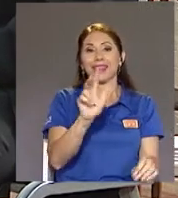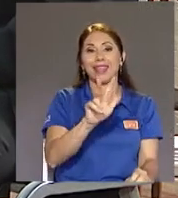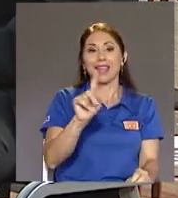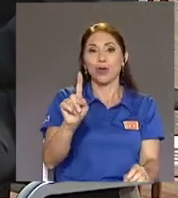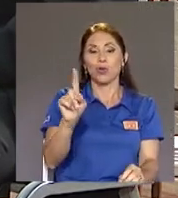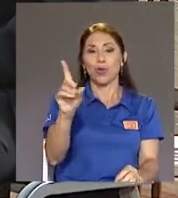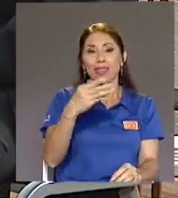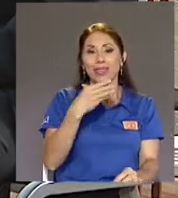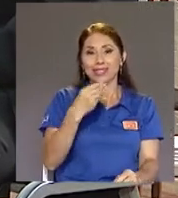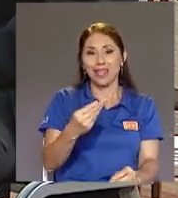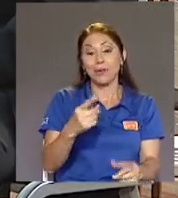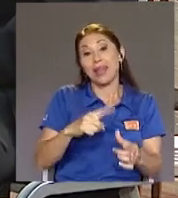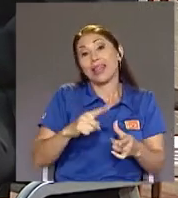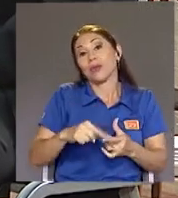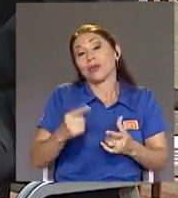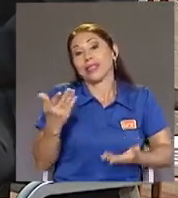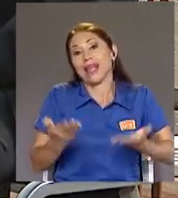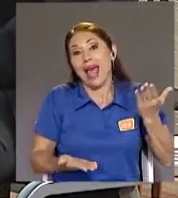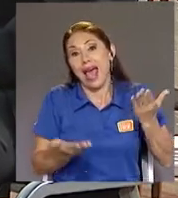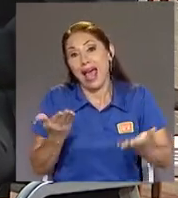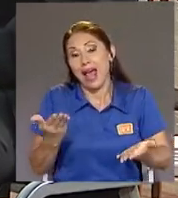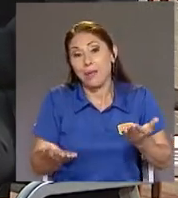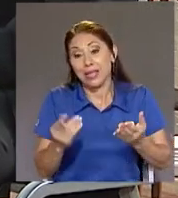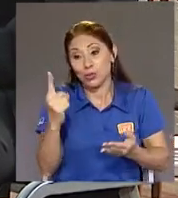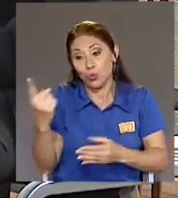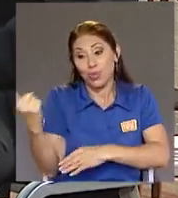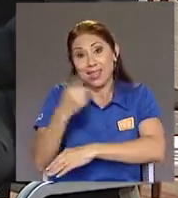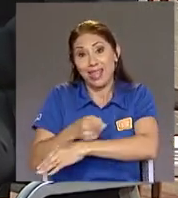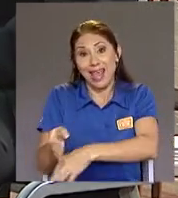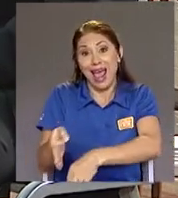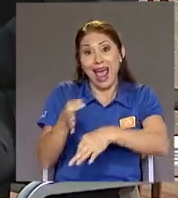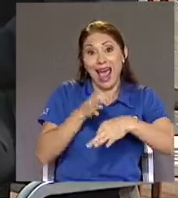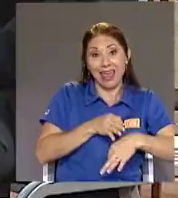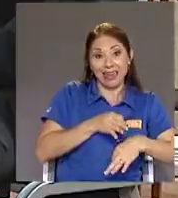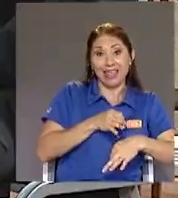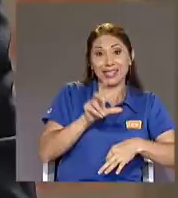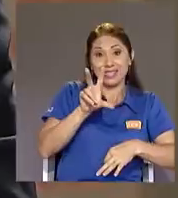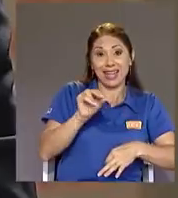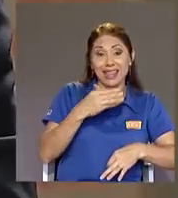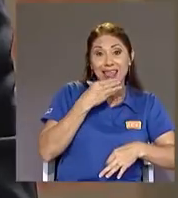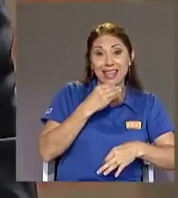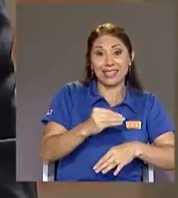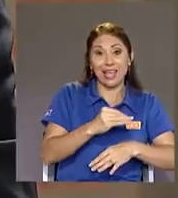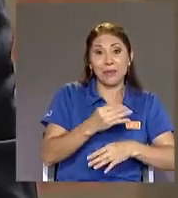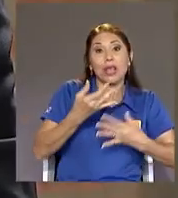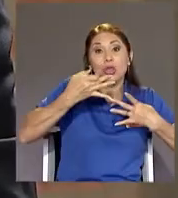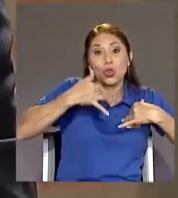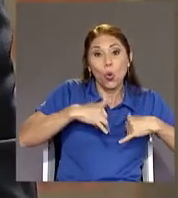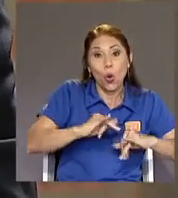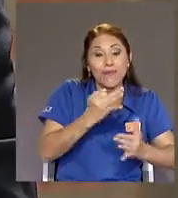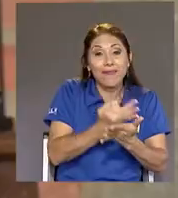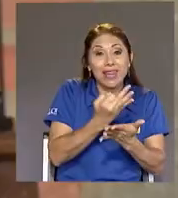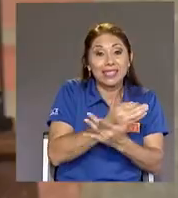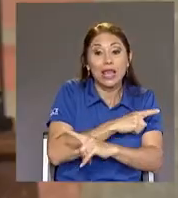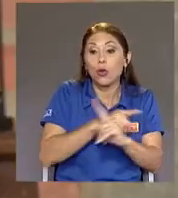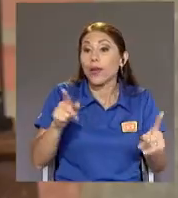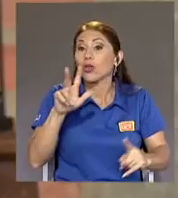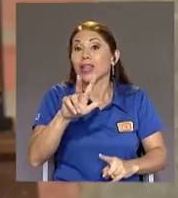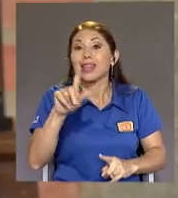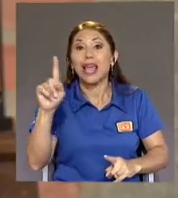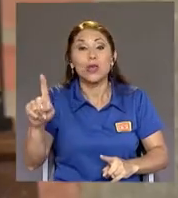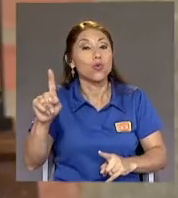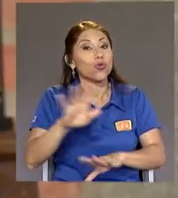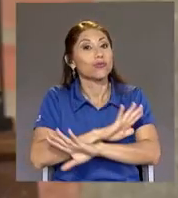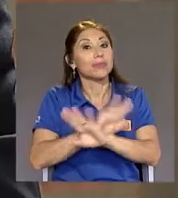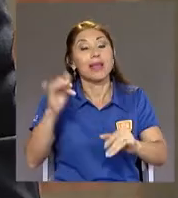30 de diciembre Puede ser Que le esté financiando Pero el 31 Se acabó Y eso es la ley Dura lex El